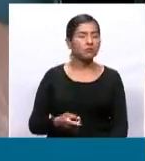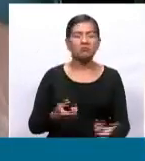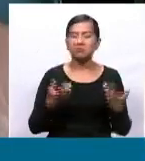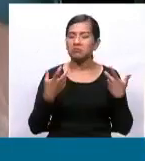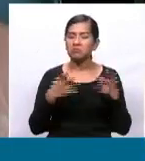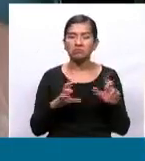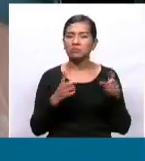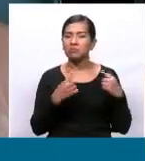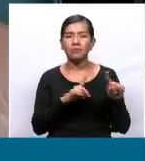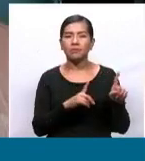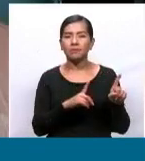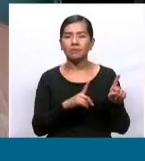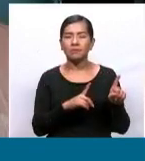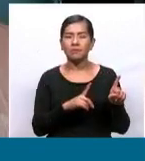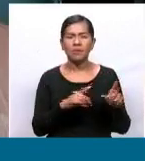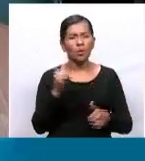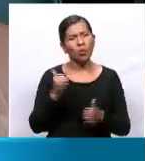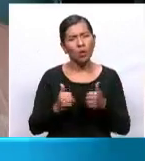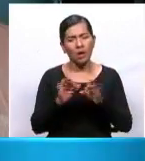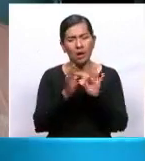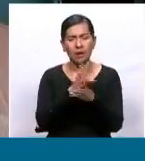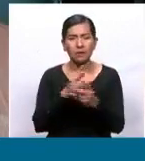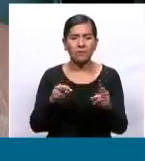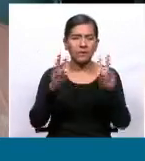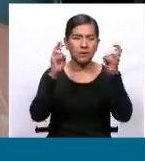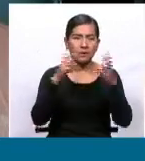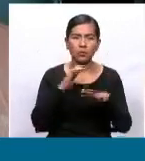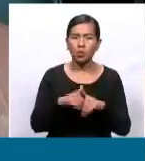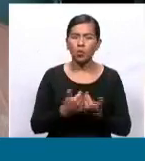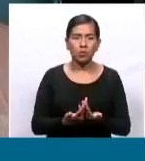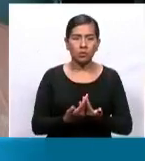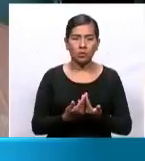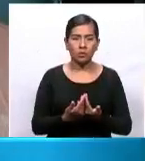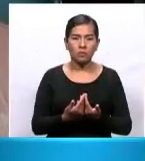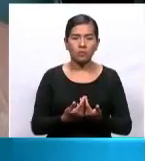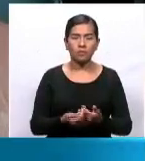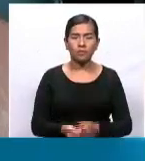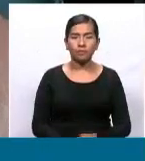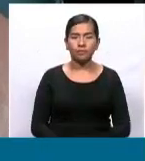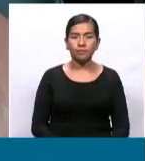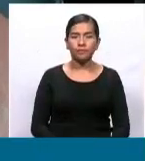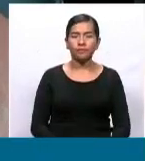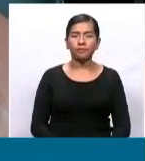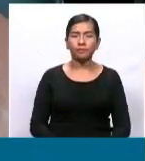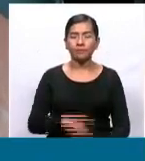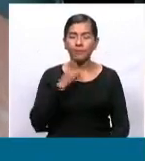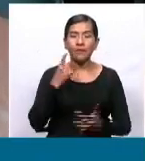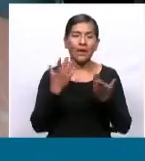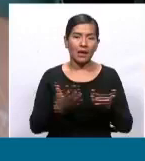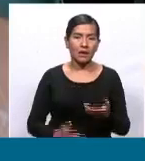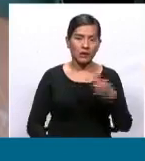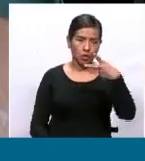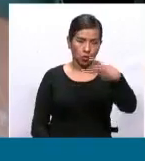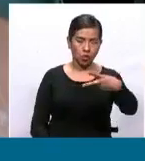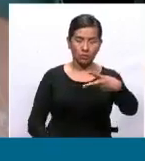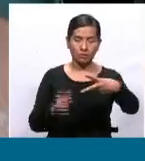¿Cuál es la interpretación política de esta no presencia? Hay dos posiciones,